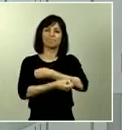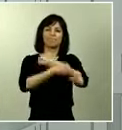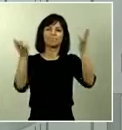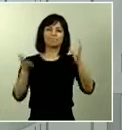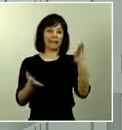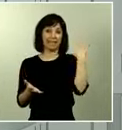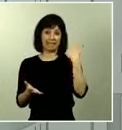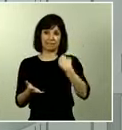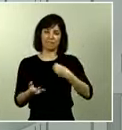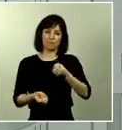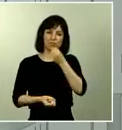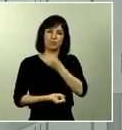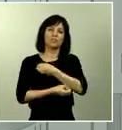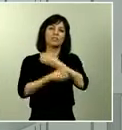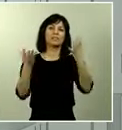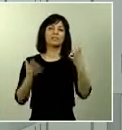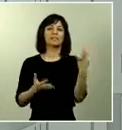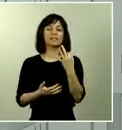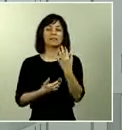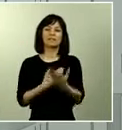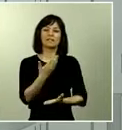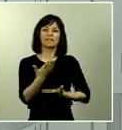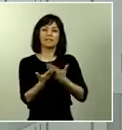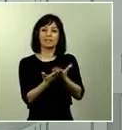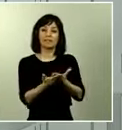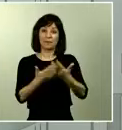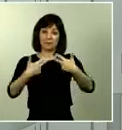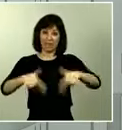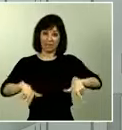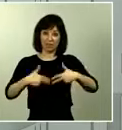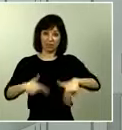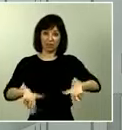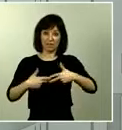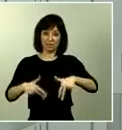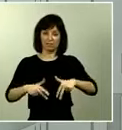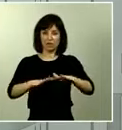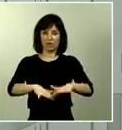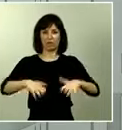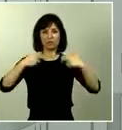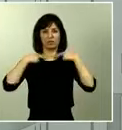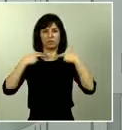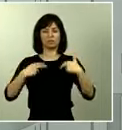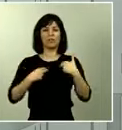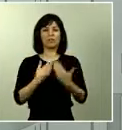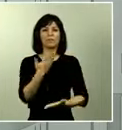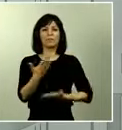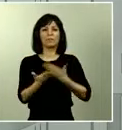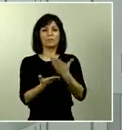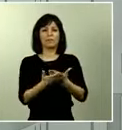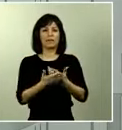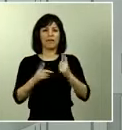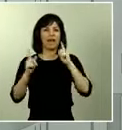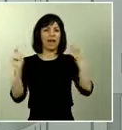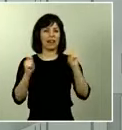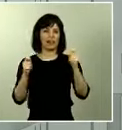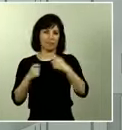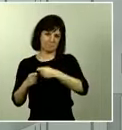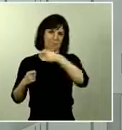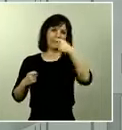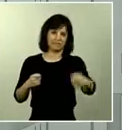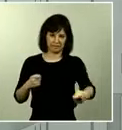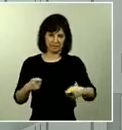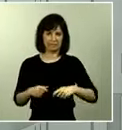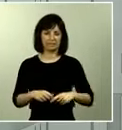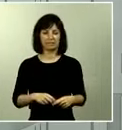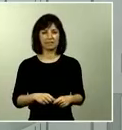que es que solicitaremos el miércoles, solicitará el miércoles al Congreso de los Diputados una nueva prórroga del estado de alarma. Es decir,